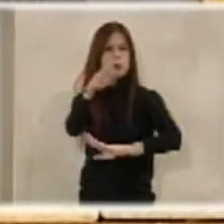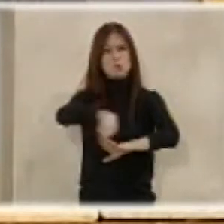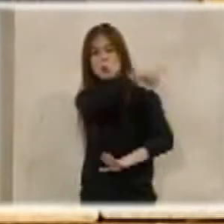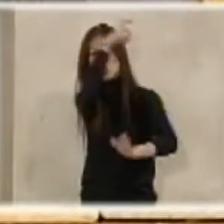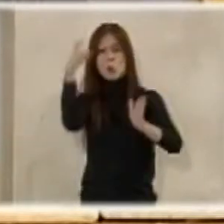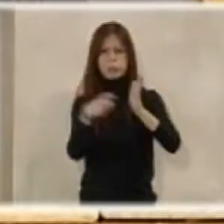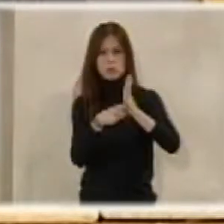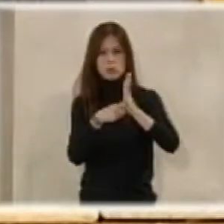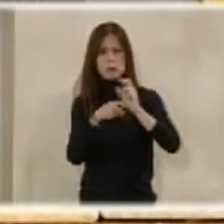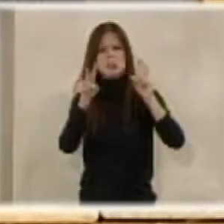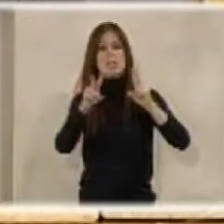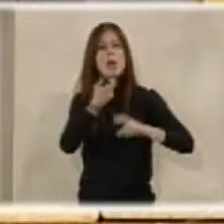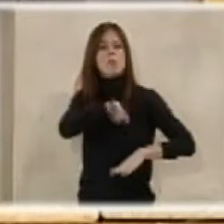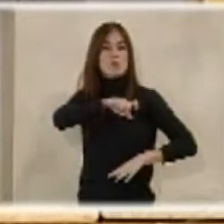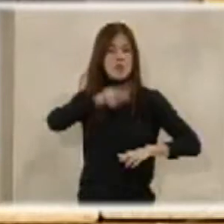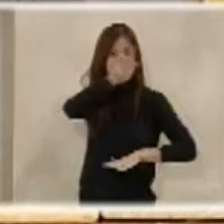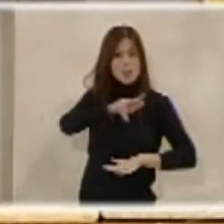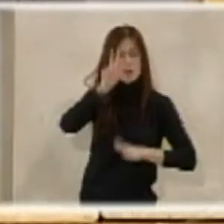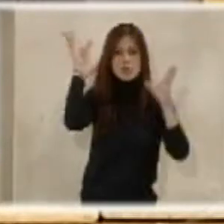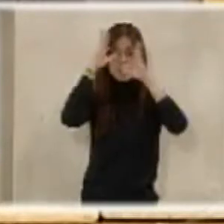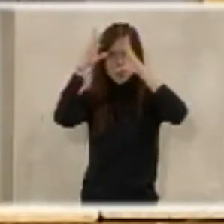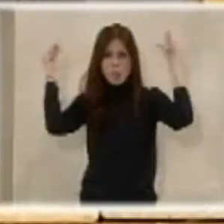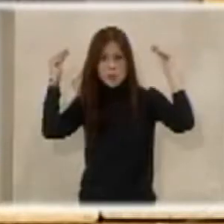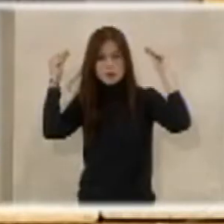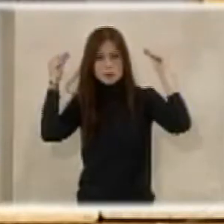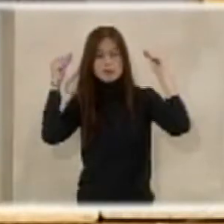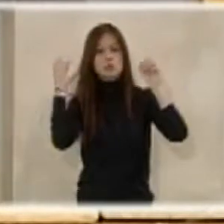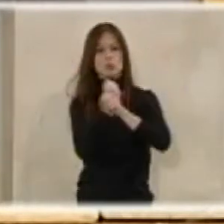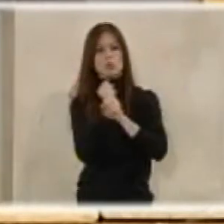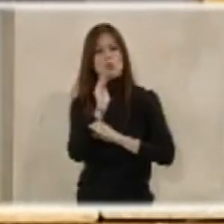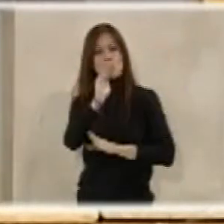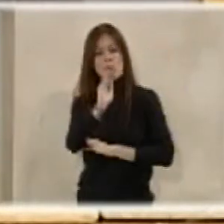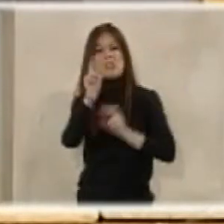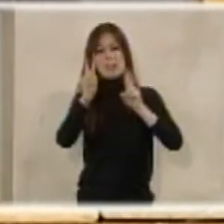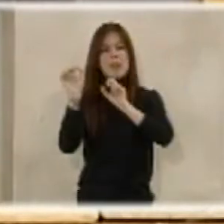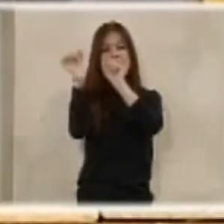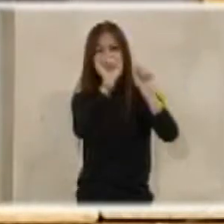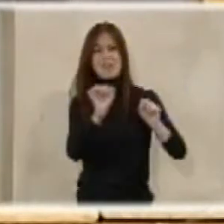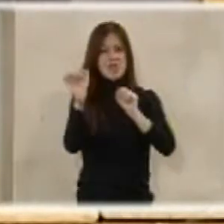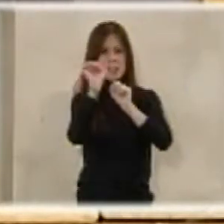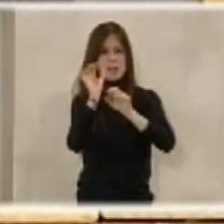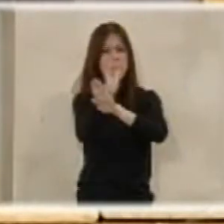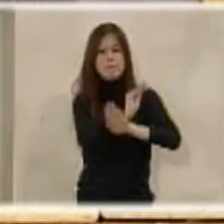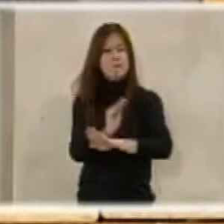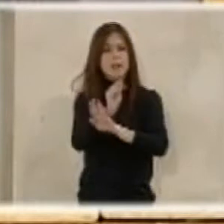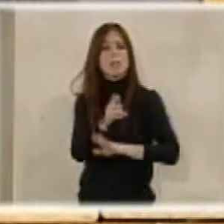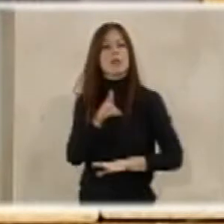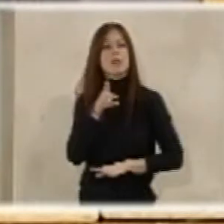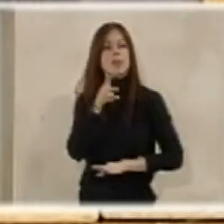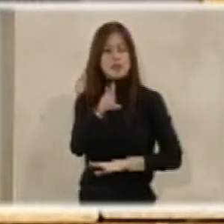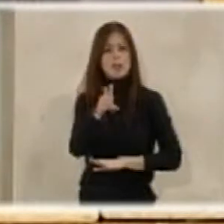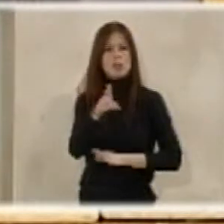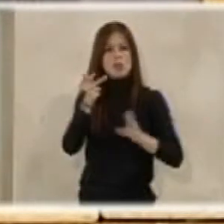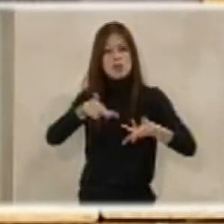incondicional a la Policía Nacional, a la Guardia Civil en su labor y defensa y protección de los derechos y